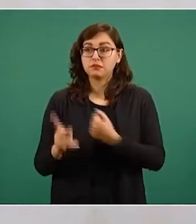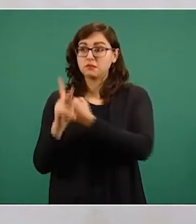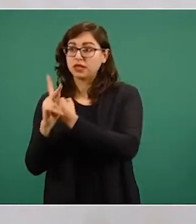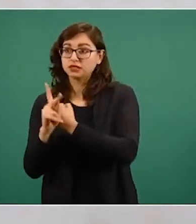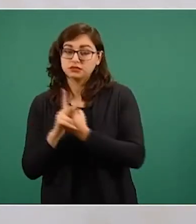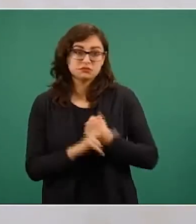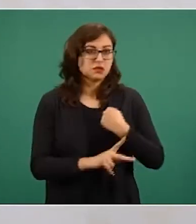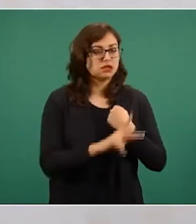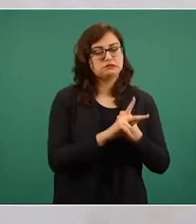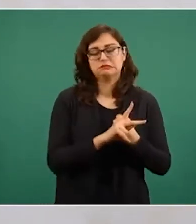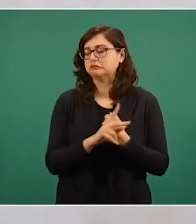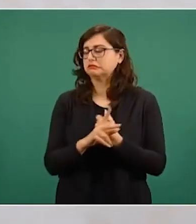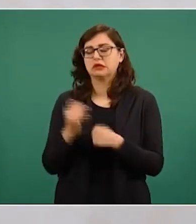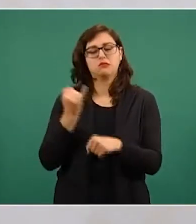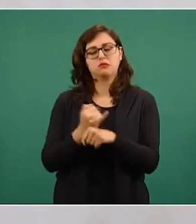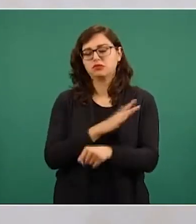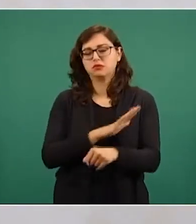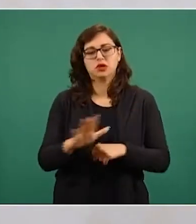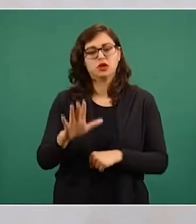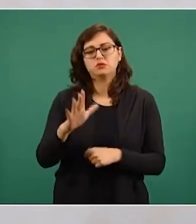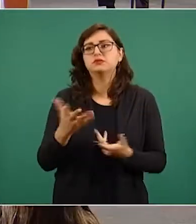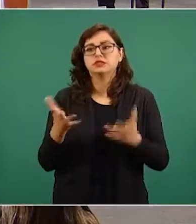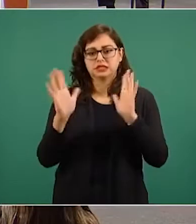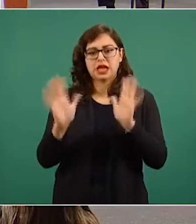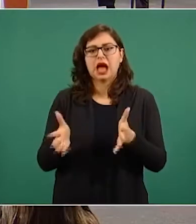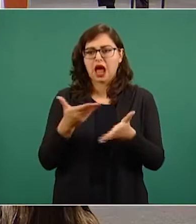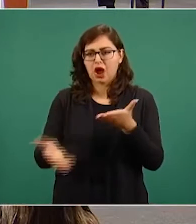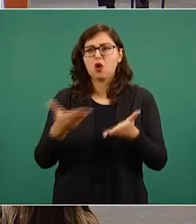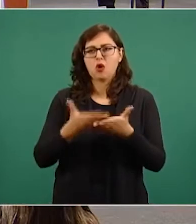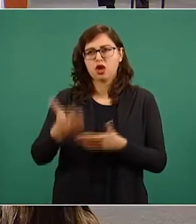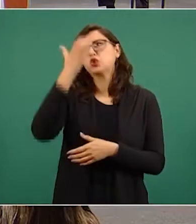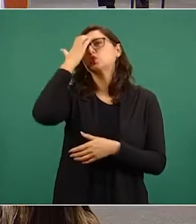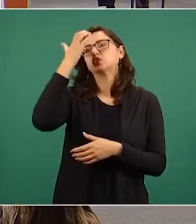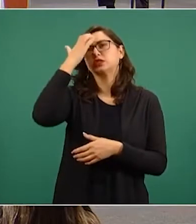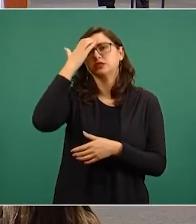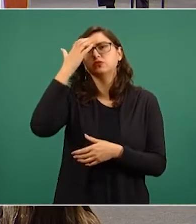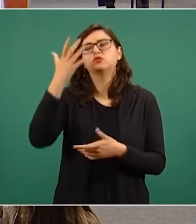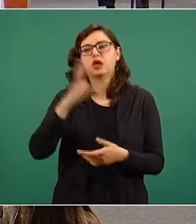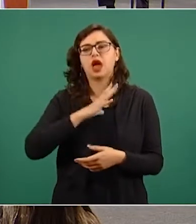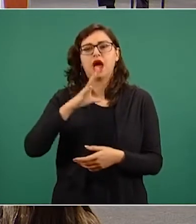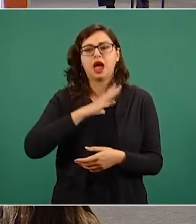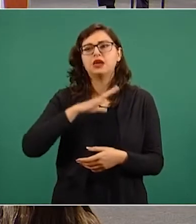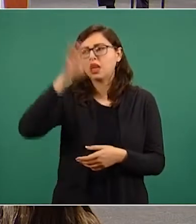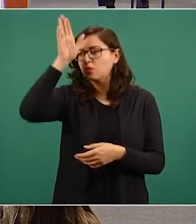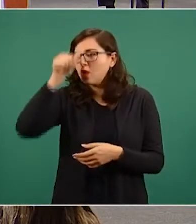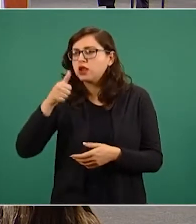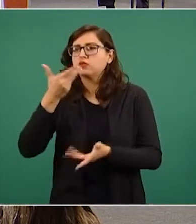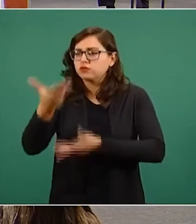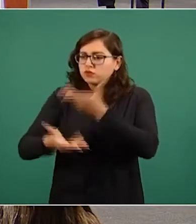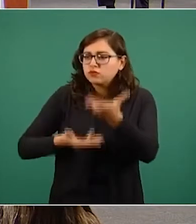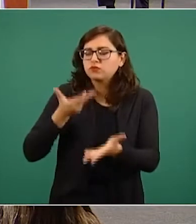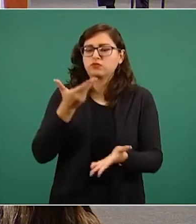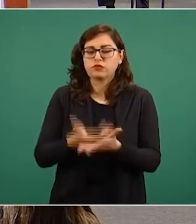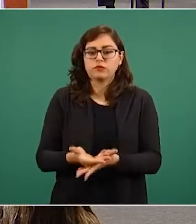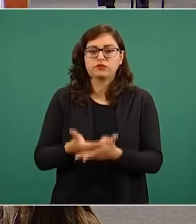naciones, formulados a través de tratados y otros convenios de cooperación. Y si en los